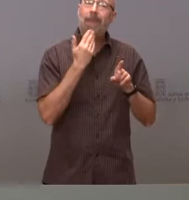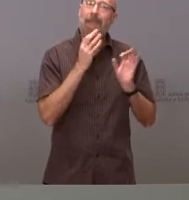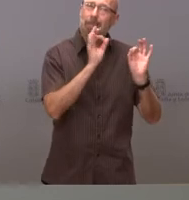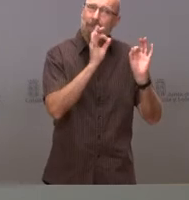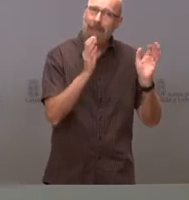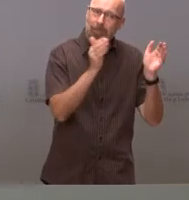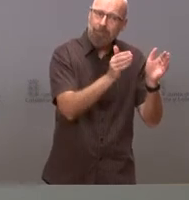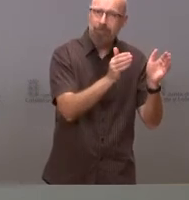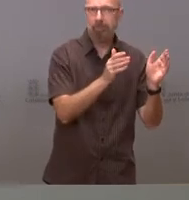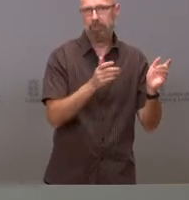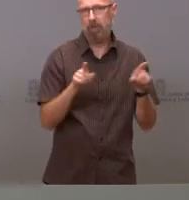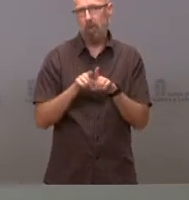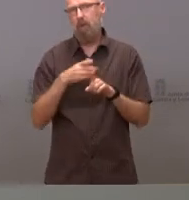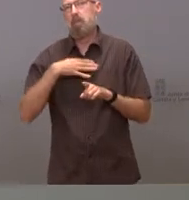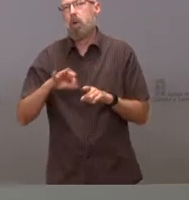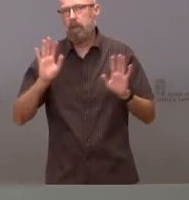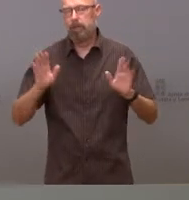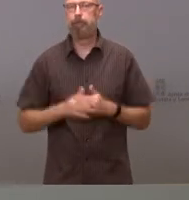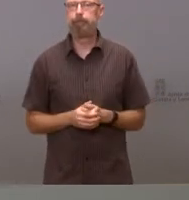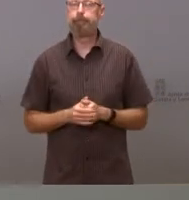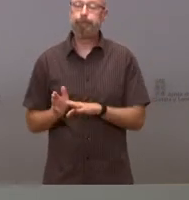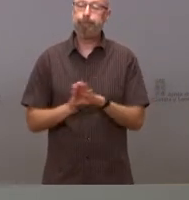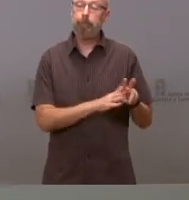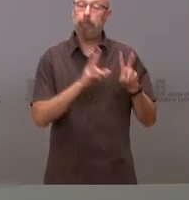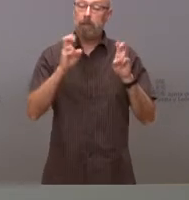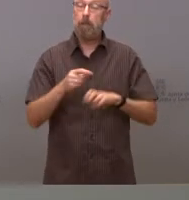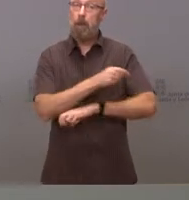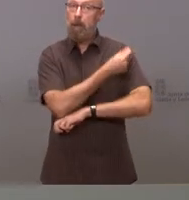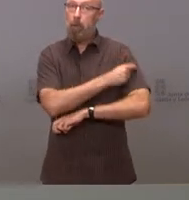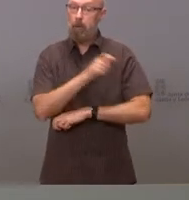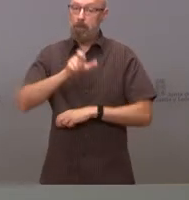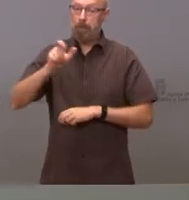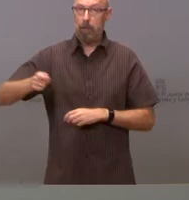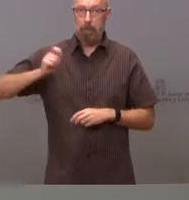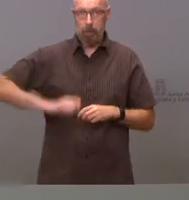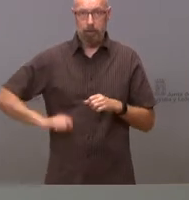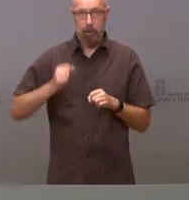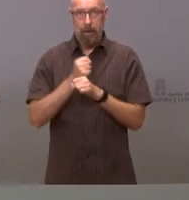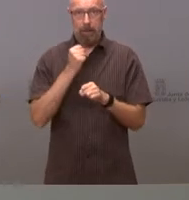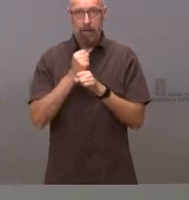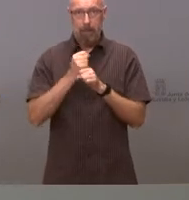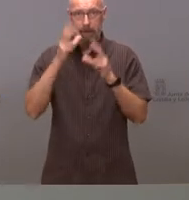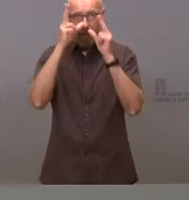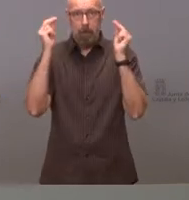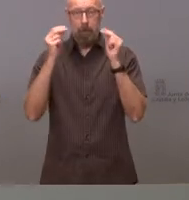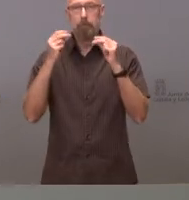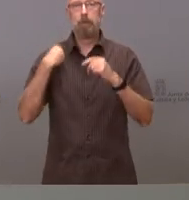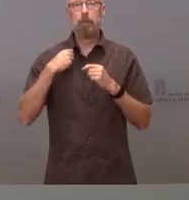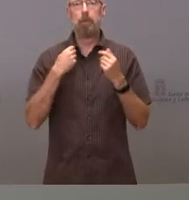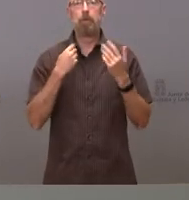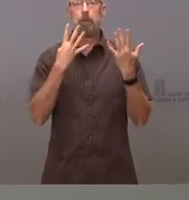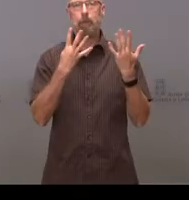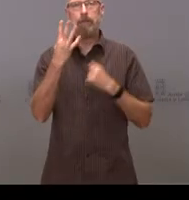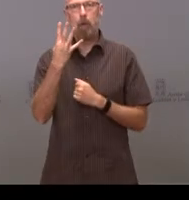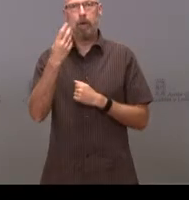En relación a la vacunación de los profesionales sanitarios, decir, que el 94,2% de los trabajadores del SACIR tienen al menos una